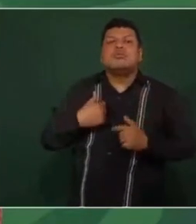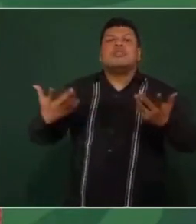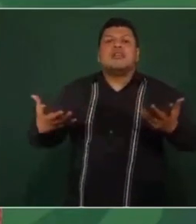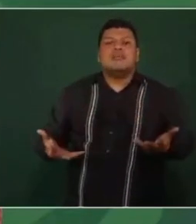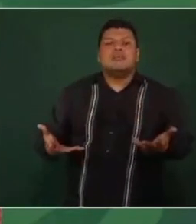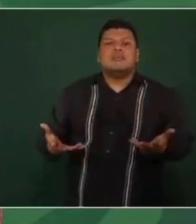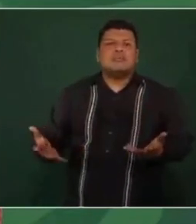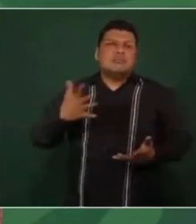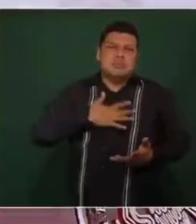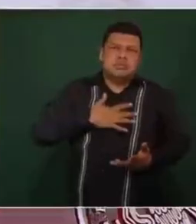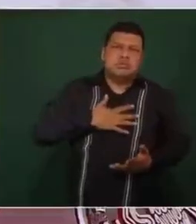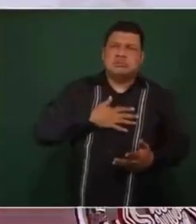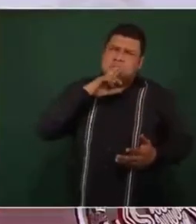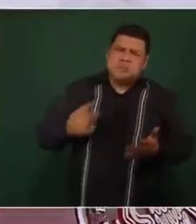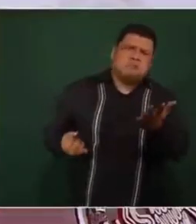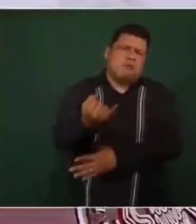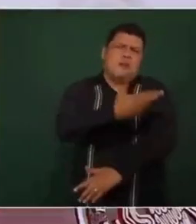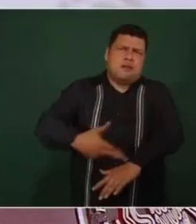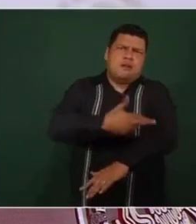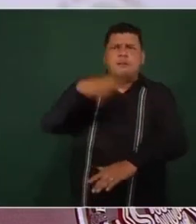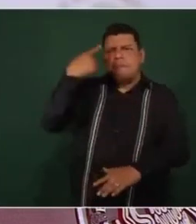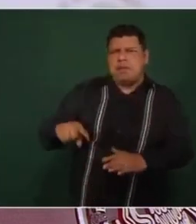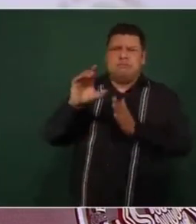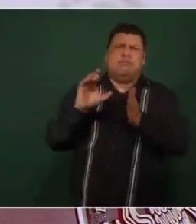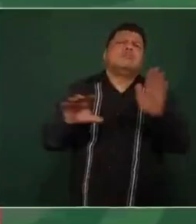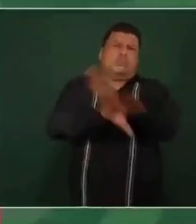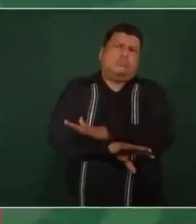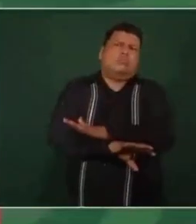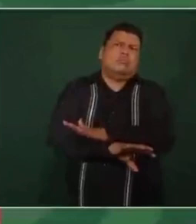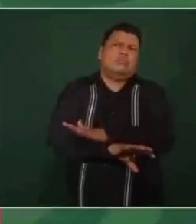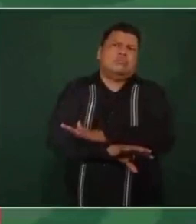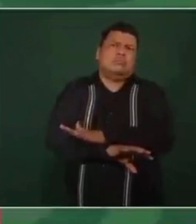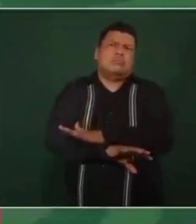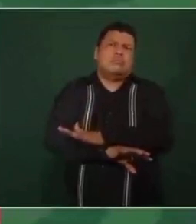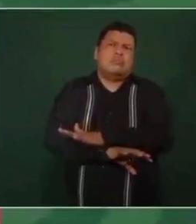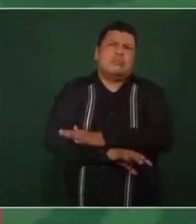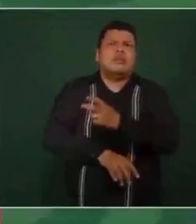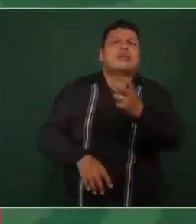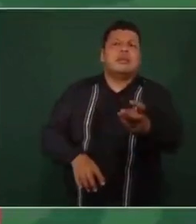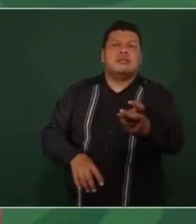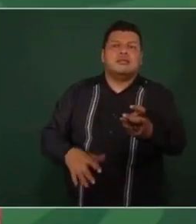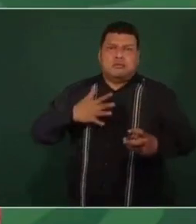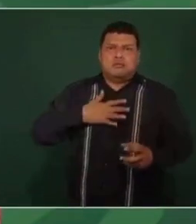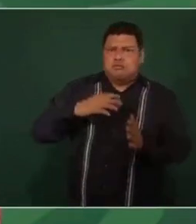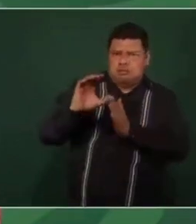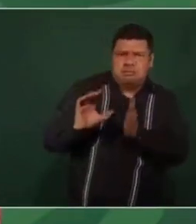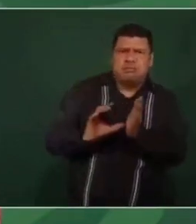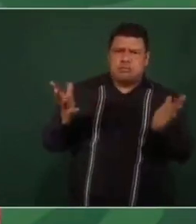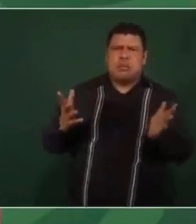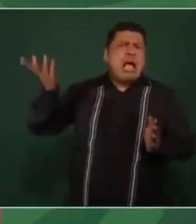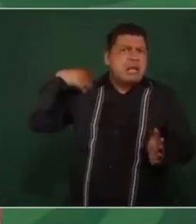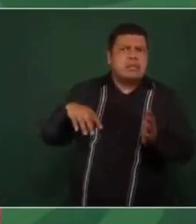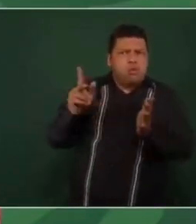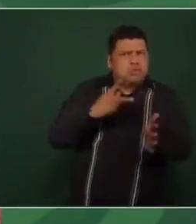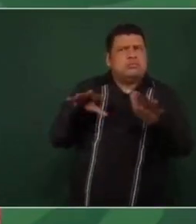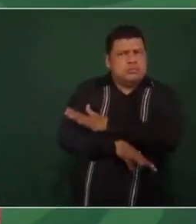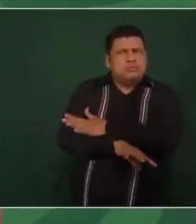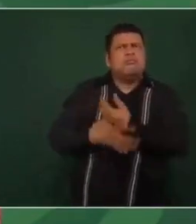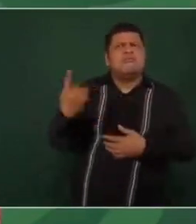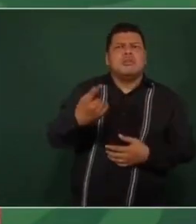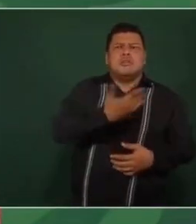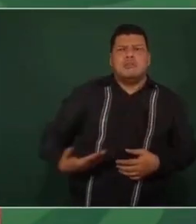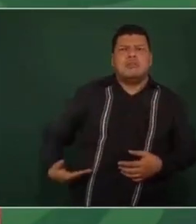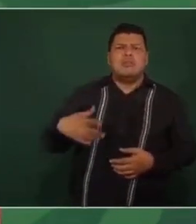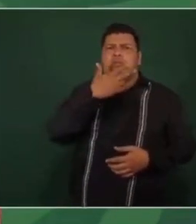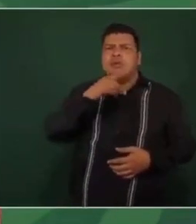acudir a presentar una iniciativa de reforma constitucional para dejar la Constitución como estaba cuando el